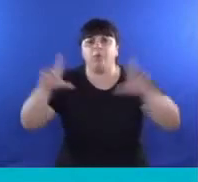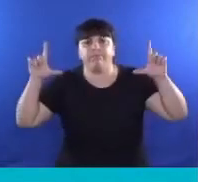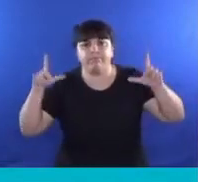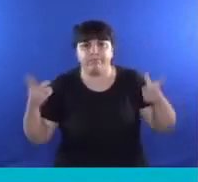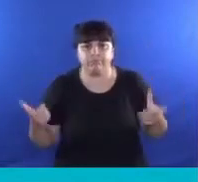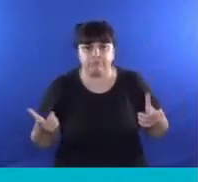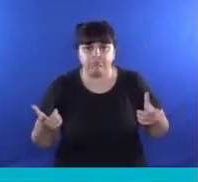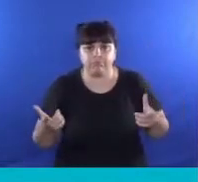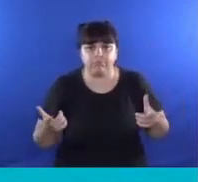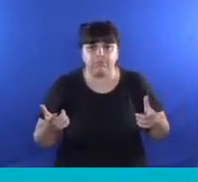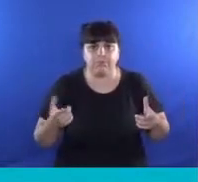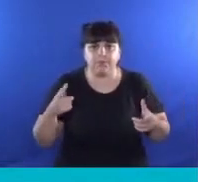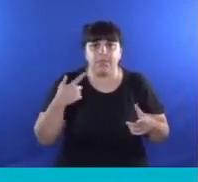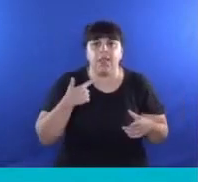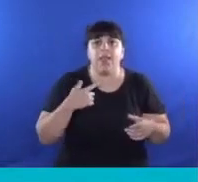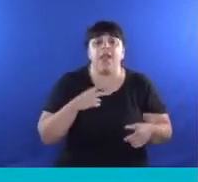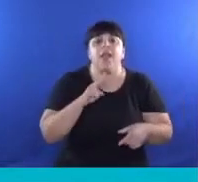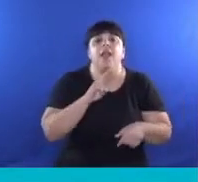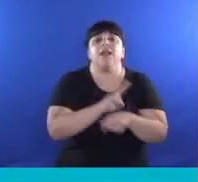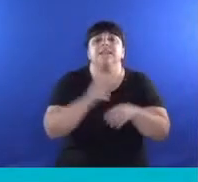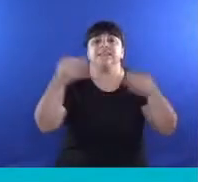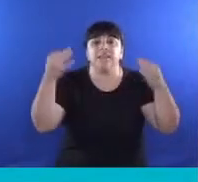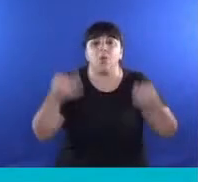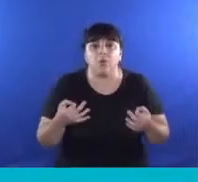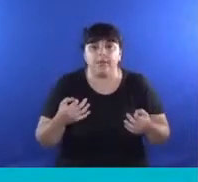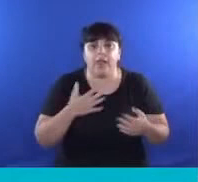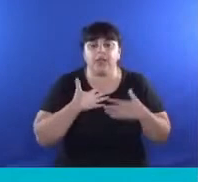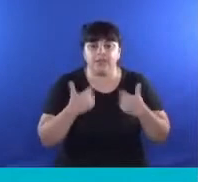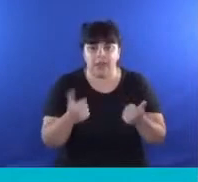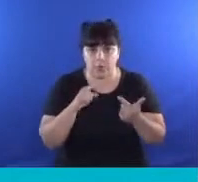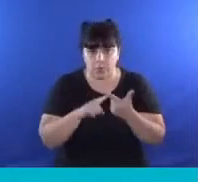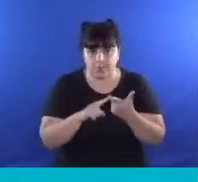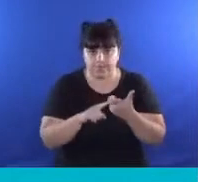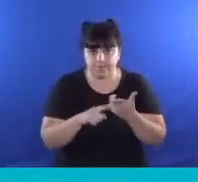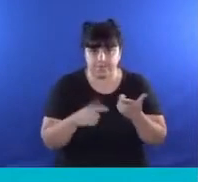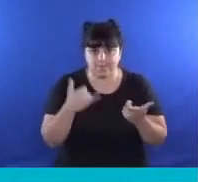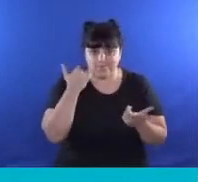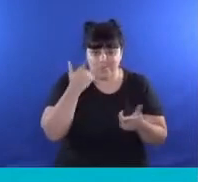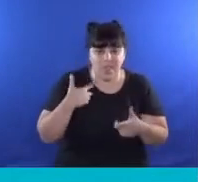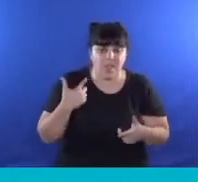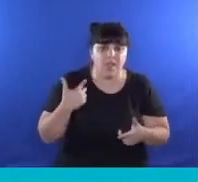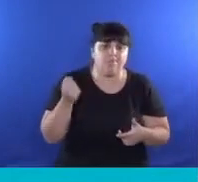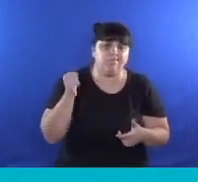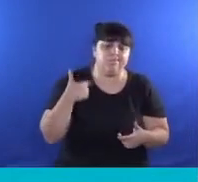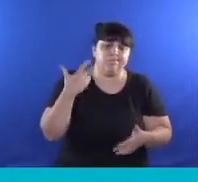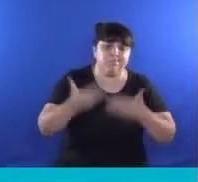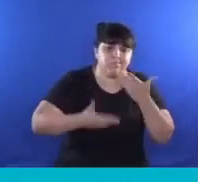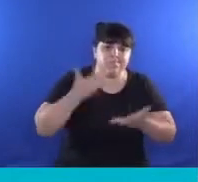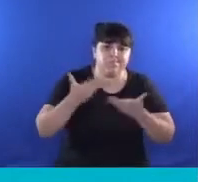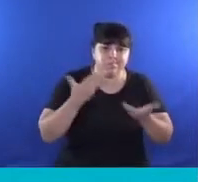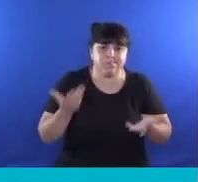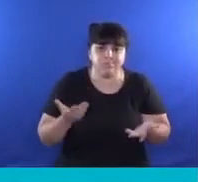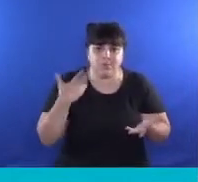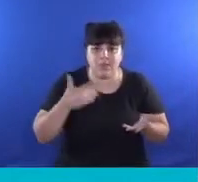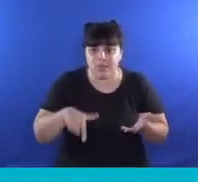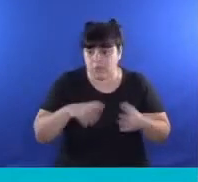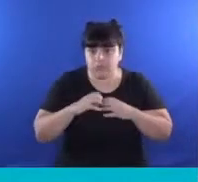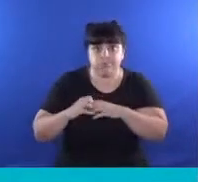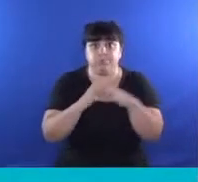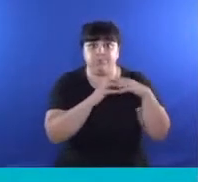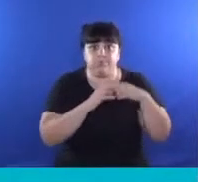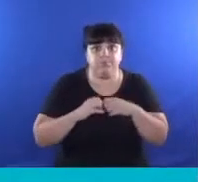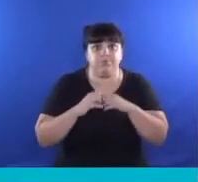El problema de la seguridad, el problema de la salud, que se ha hablado a lo largo de esta sesión,